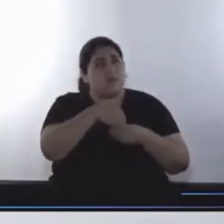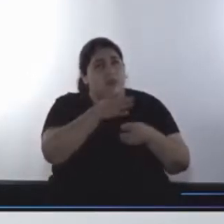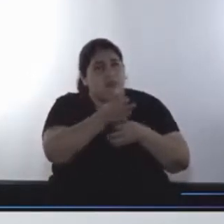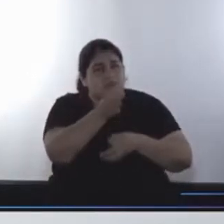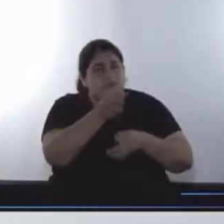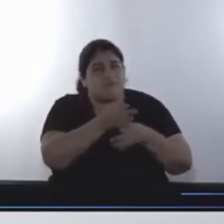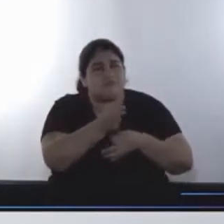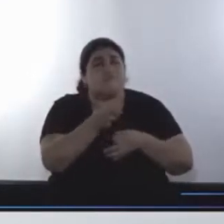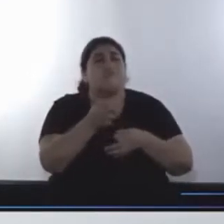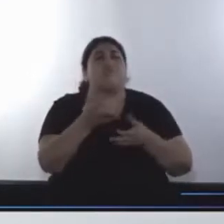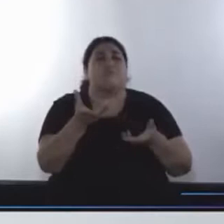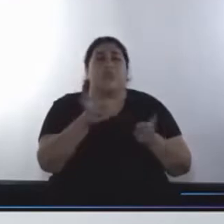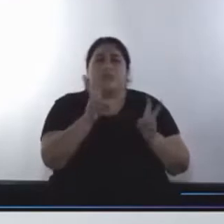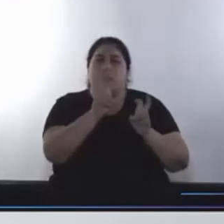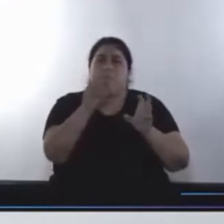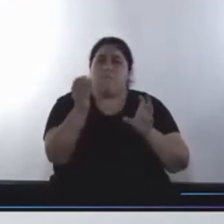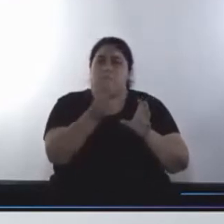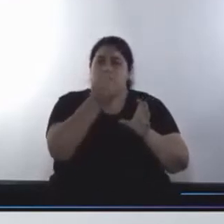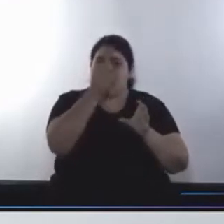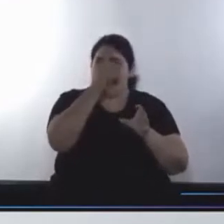expertos también en la temática,